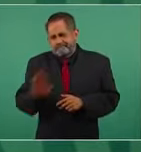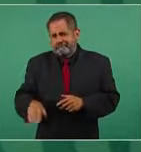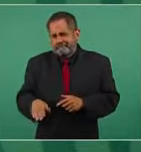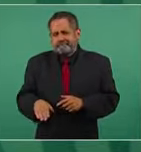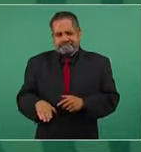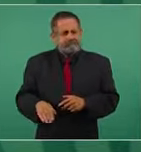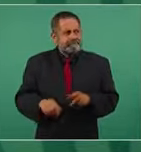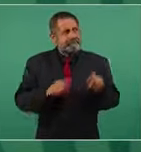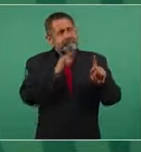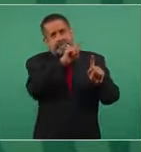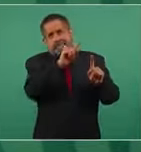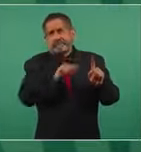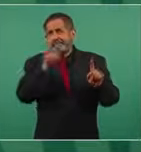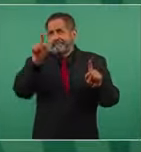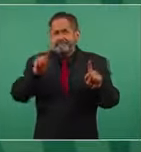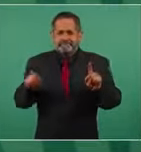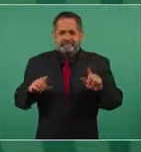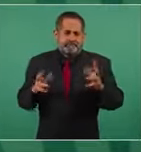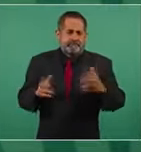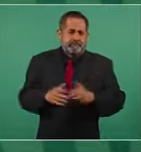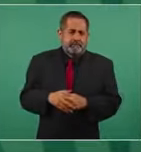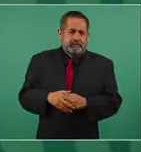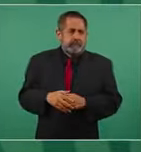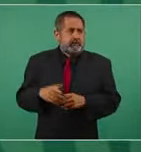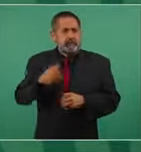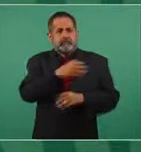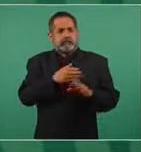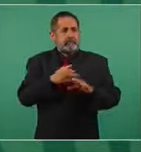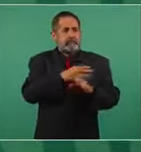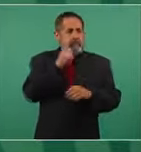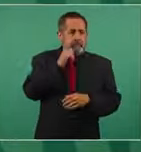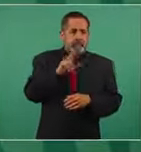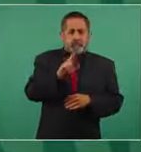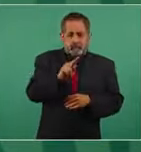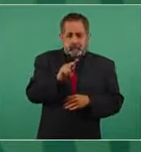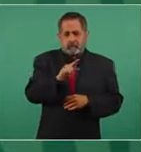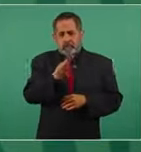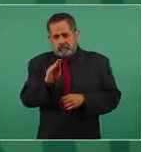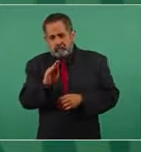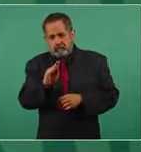cuando traemos de promedio de 80, 90.